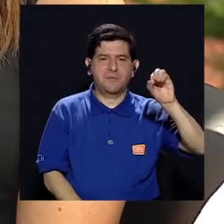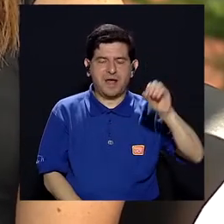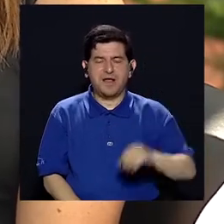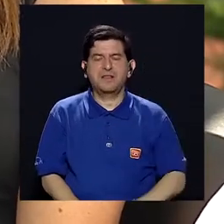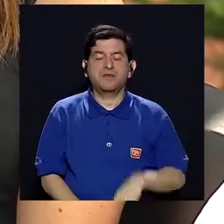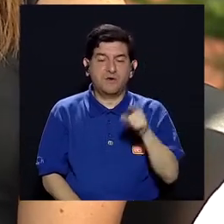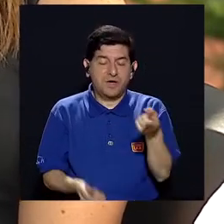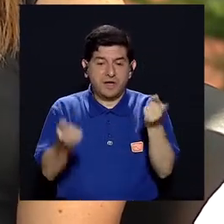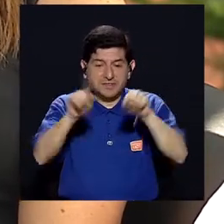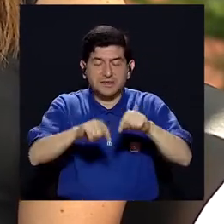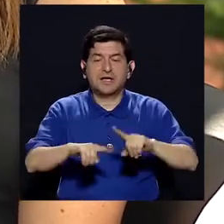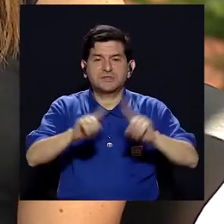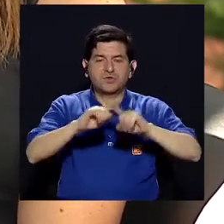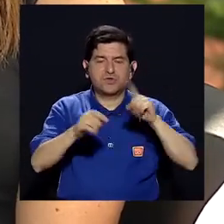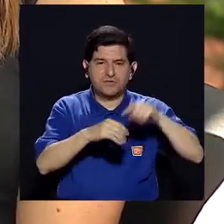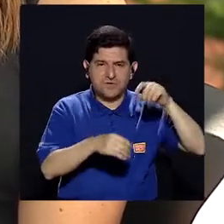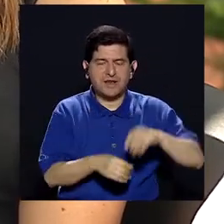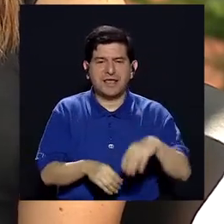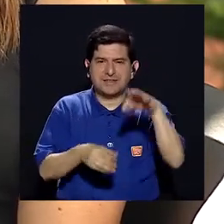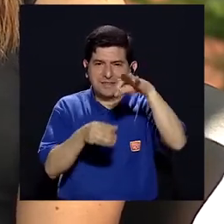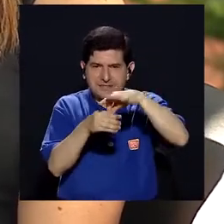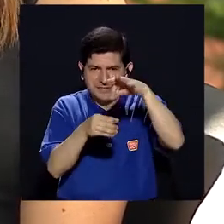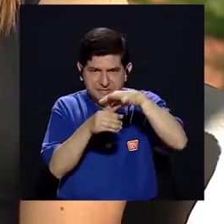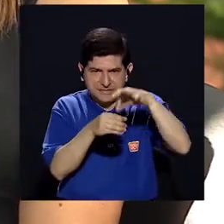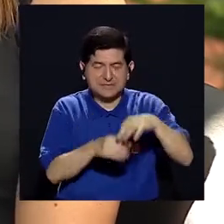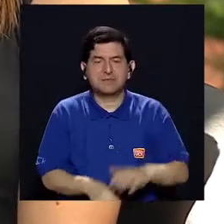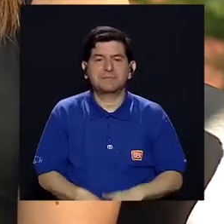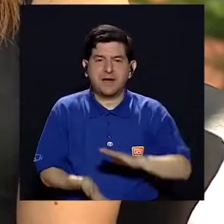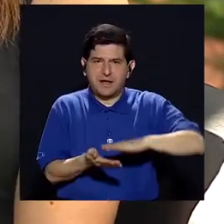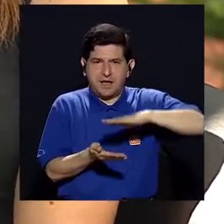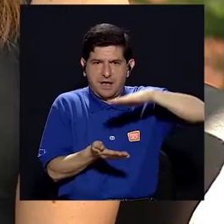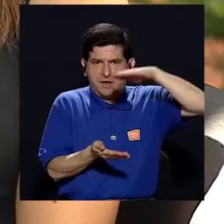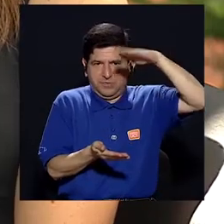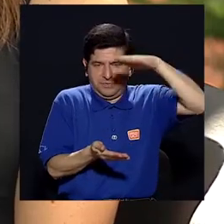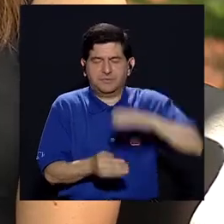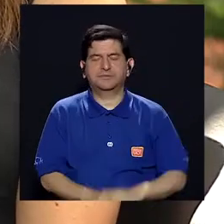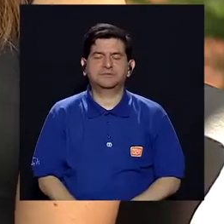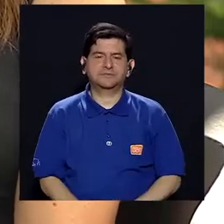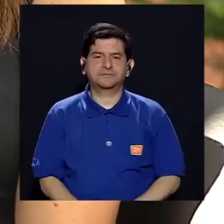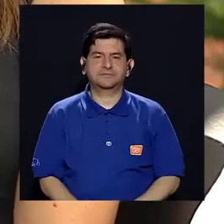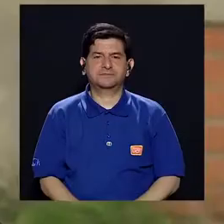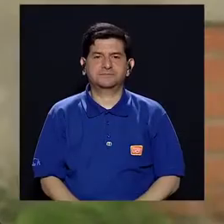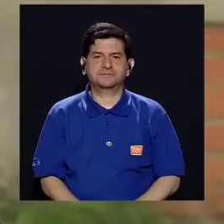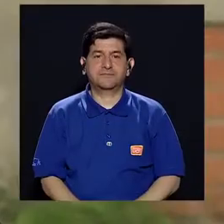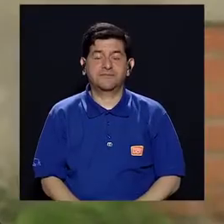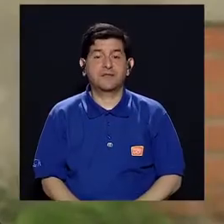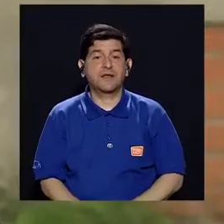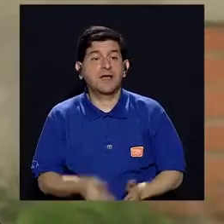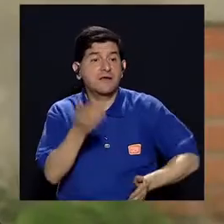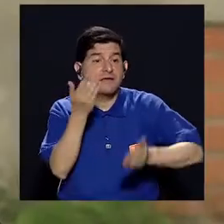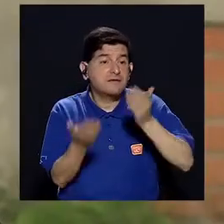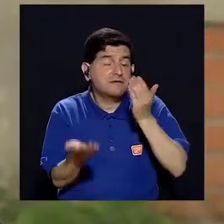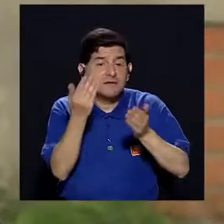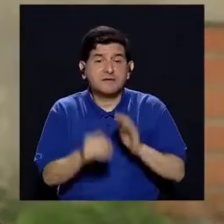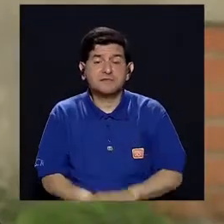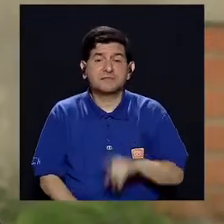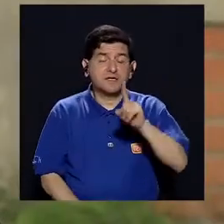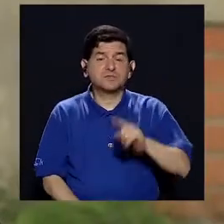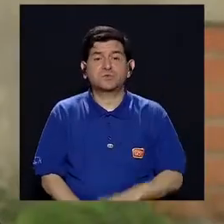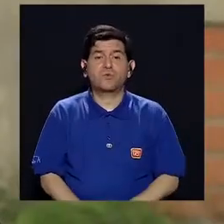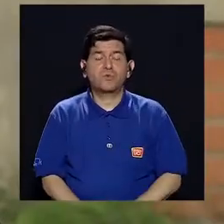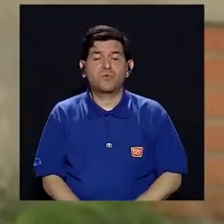chía, linaza, para aumentar la calidad nutricional de ese producto a través de aumentándole la fibra. Pero entonces, una